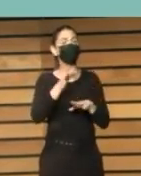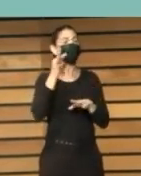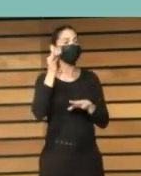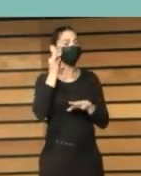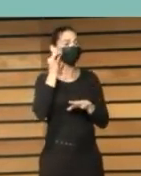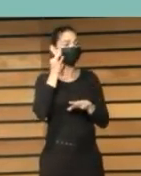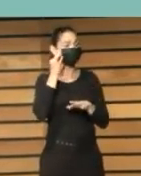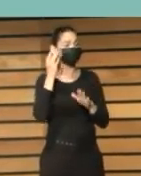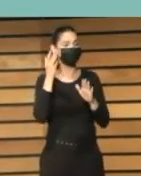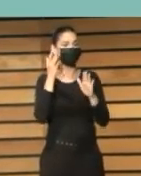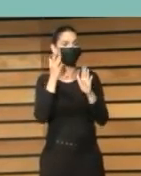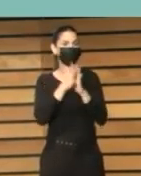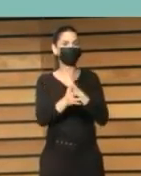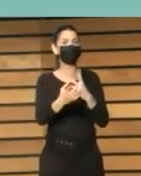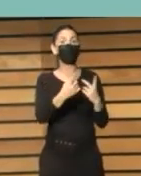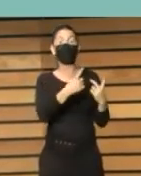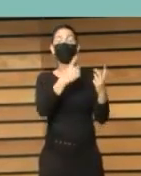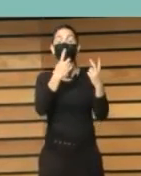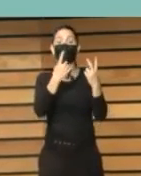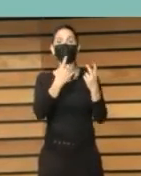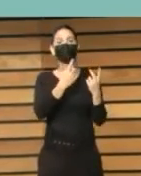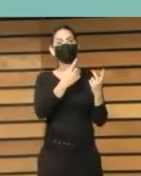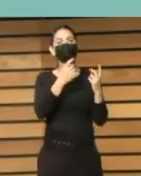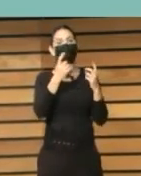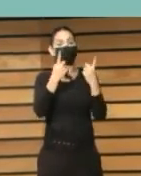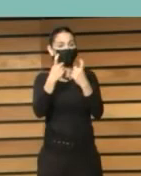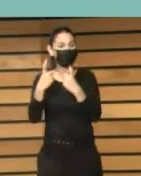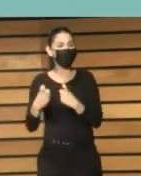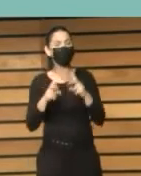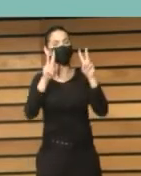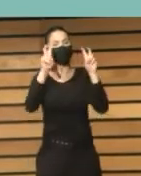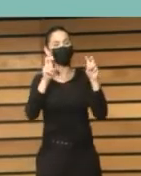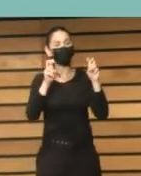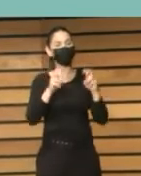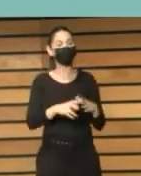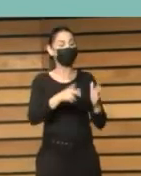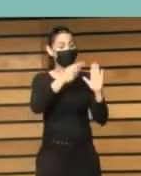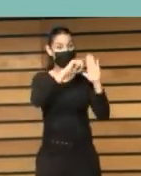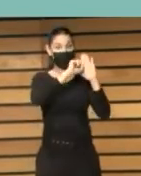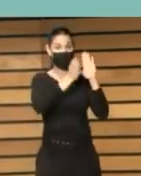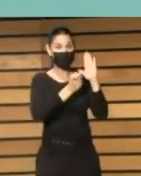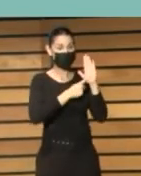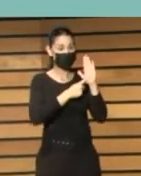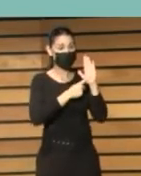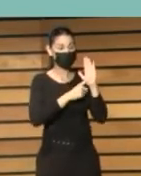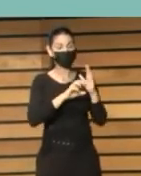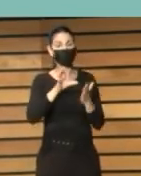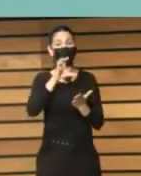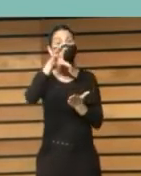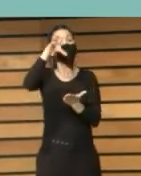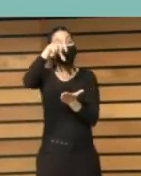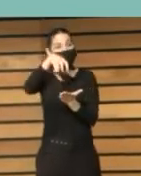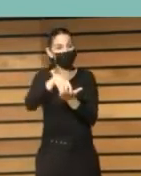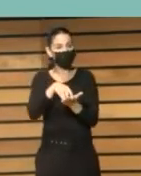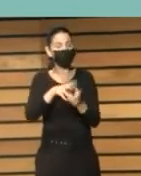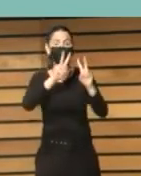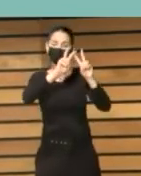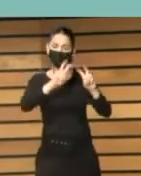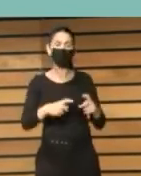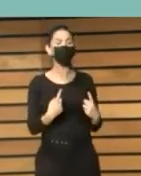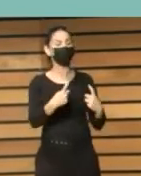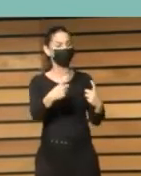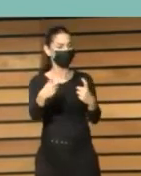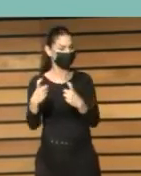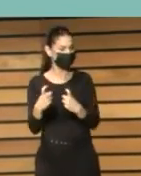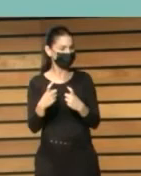Salmerón de esa necesidad de revisar la ley de régimen local para actualizar las definiciones de servicios públicos también de bibliotecas